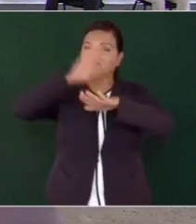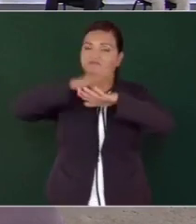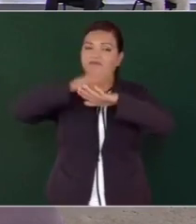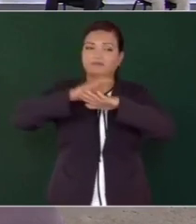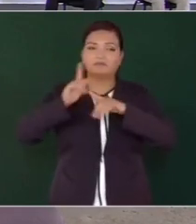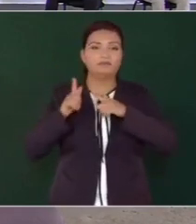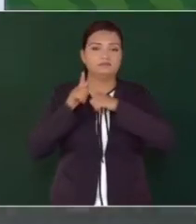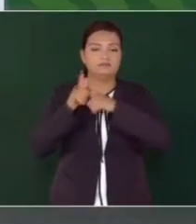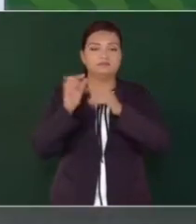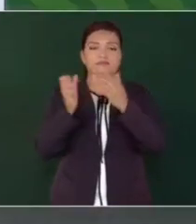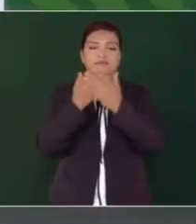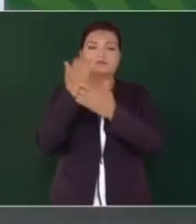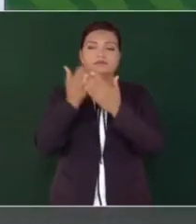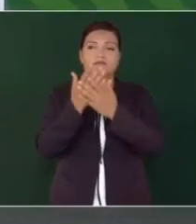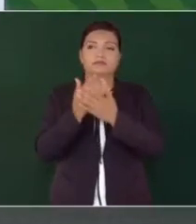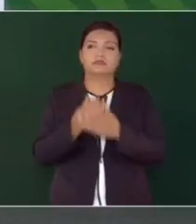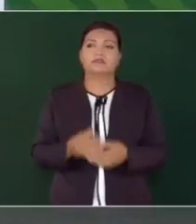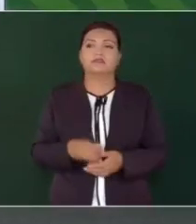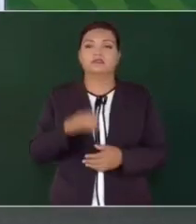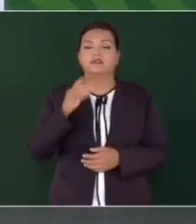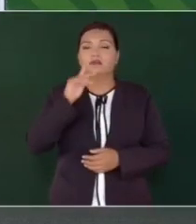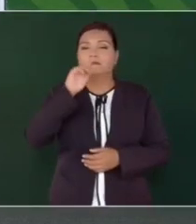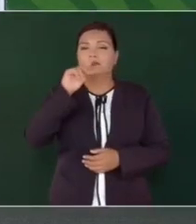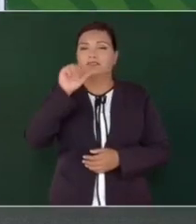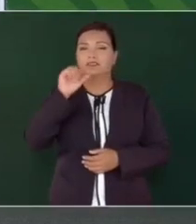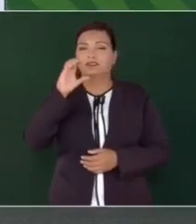una nueva planta coquizadora.